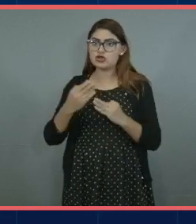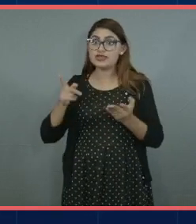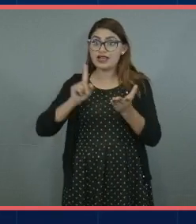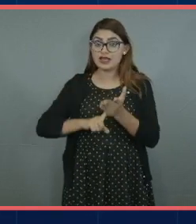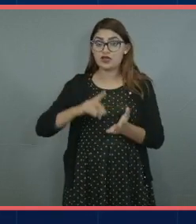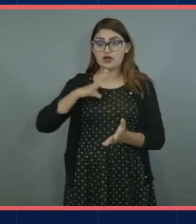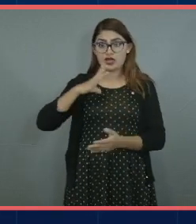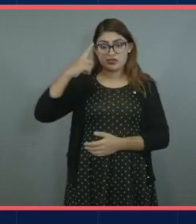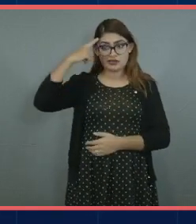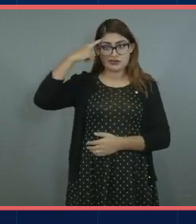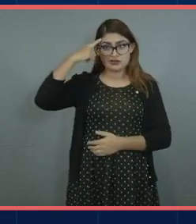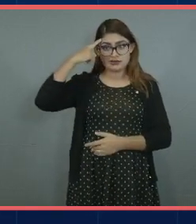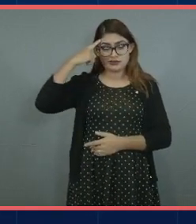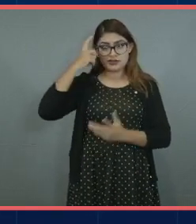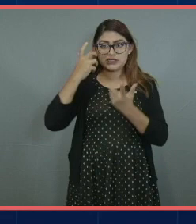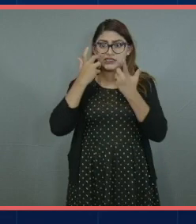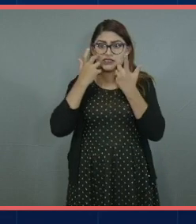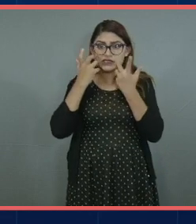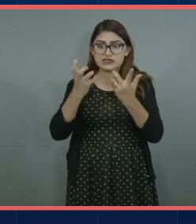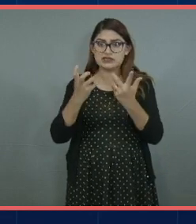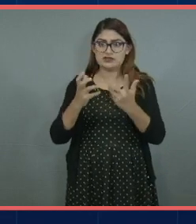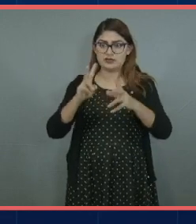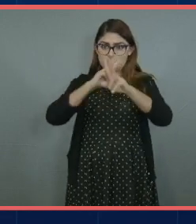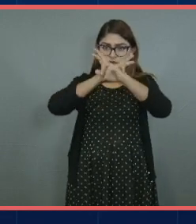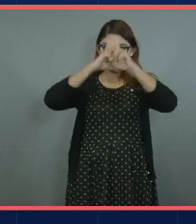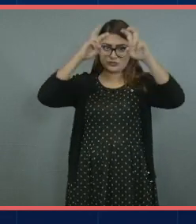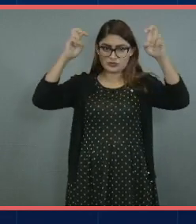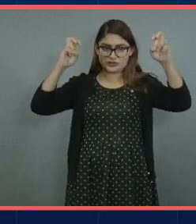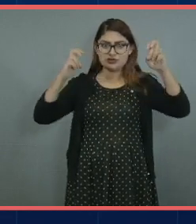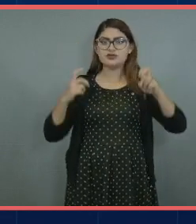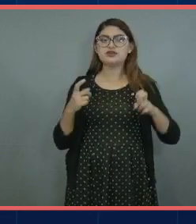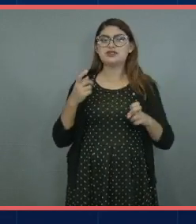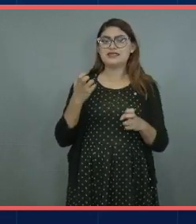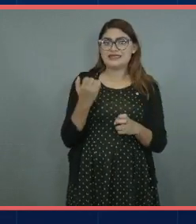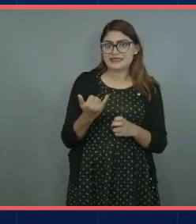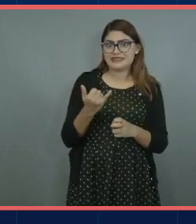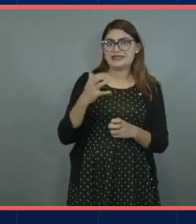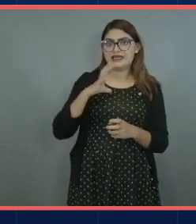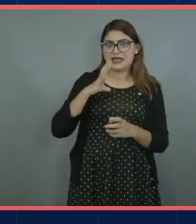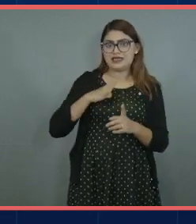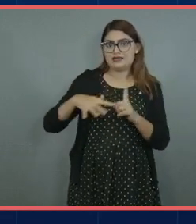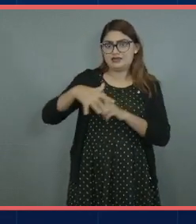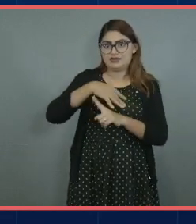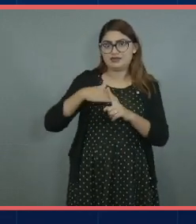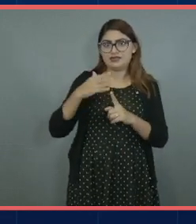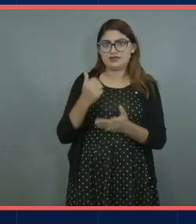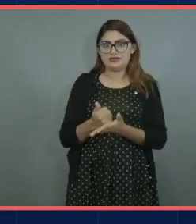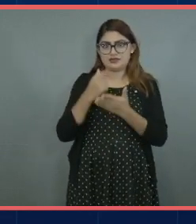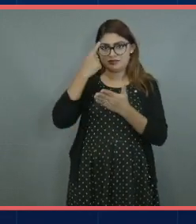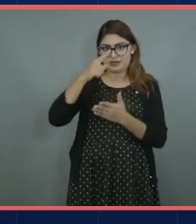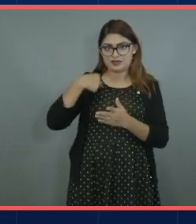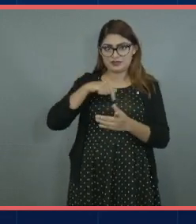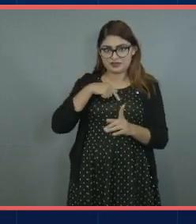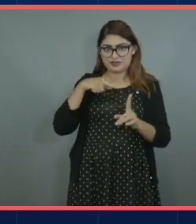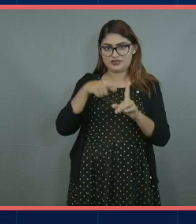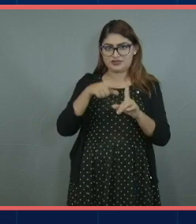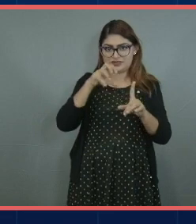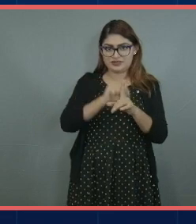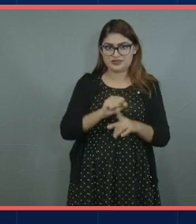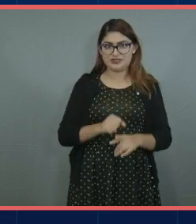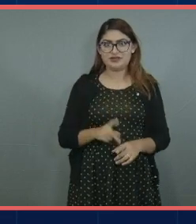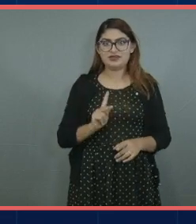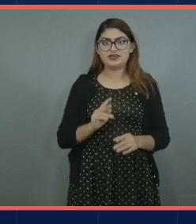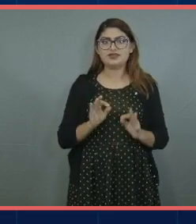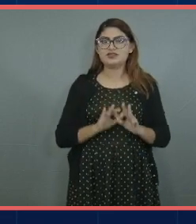y y tenemos cosas que nos hacen llegar a donde a donde queremos estar pero es súper súper importante que que los